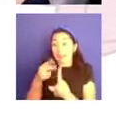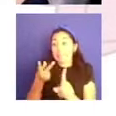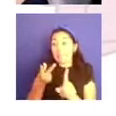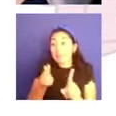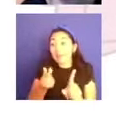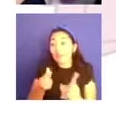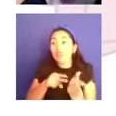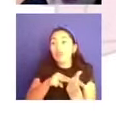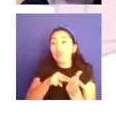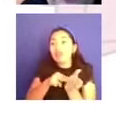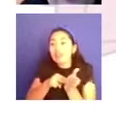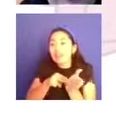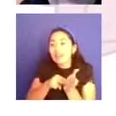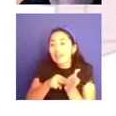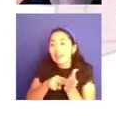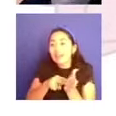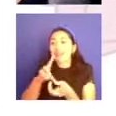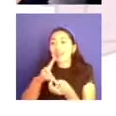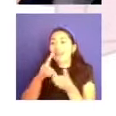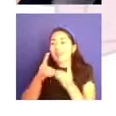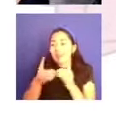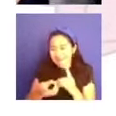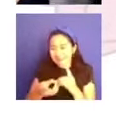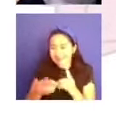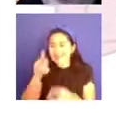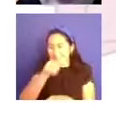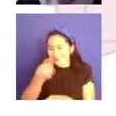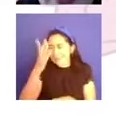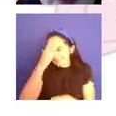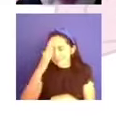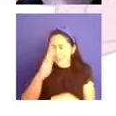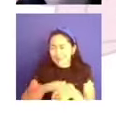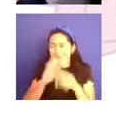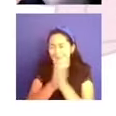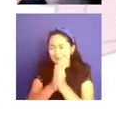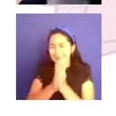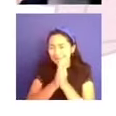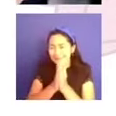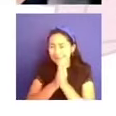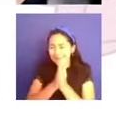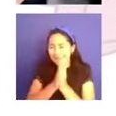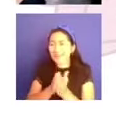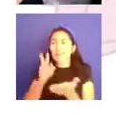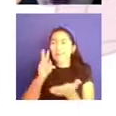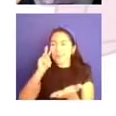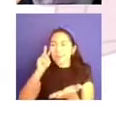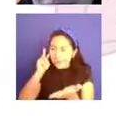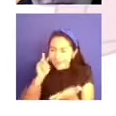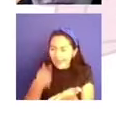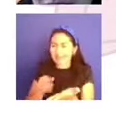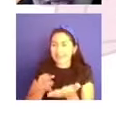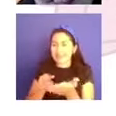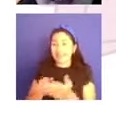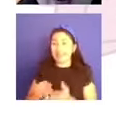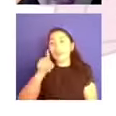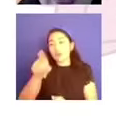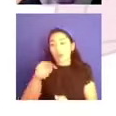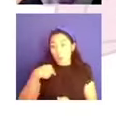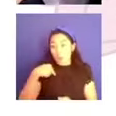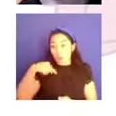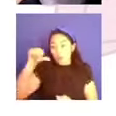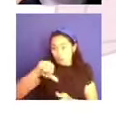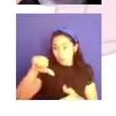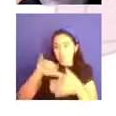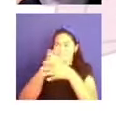y un poco, más o menos, espero que se acuerden, no importa que sea de mi nombre, pero sí de que se acuerden de todo lo que hemos reflexionado el día de hoy